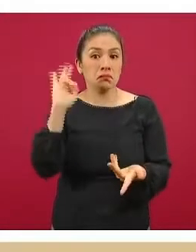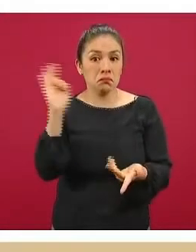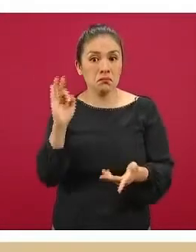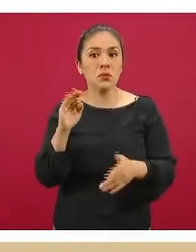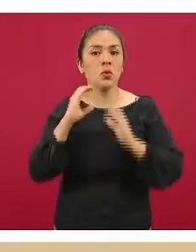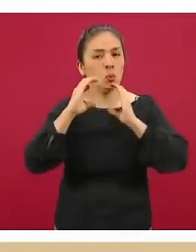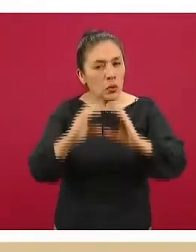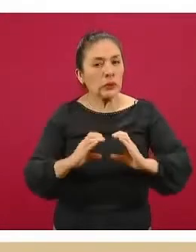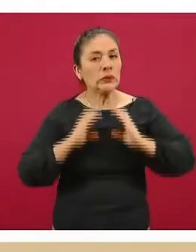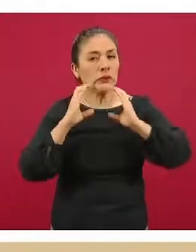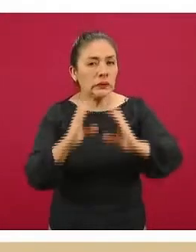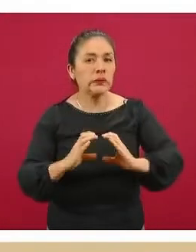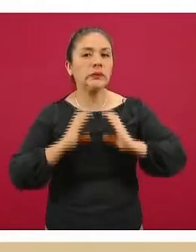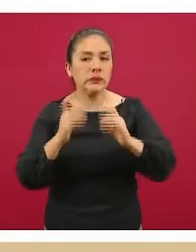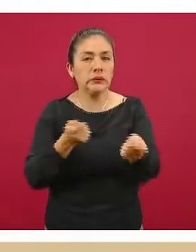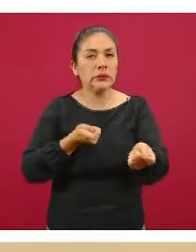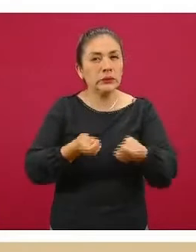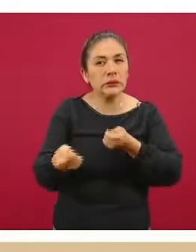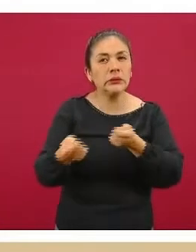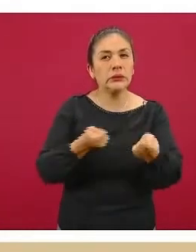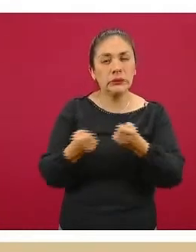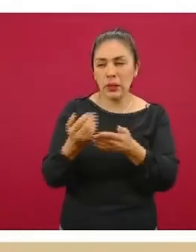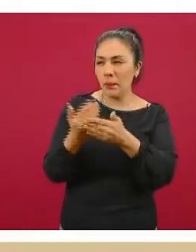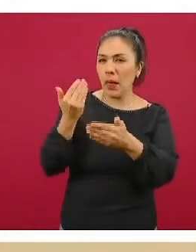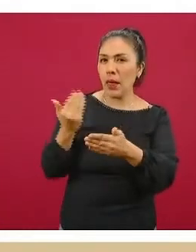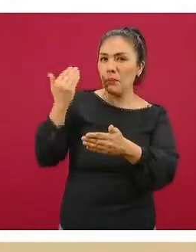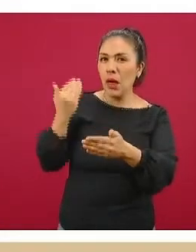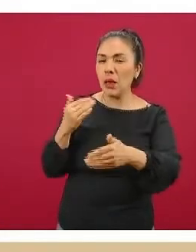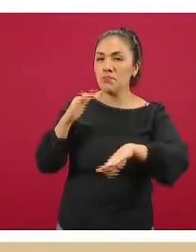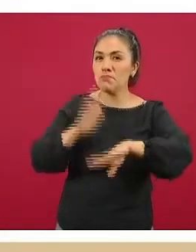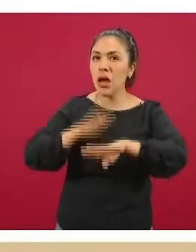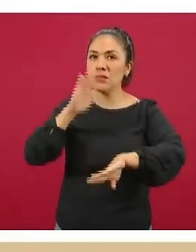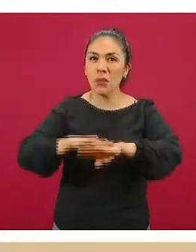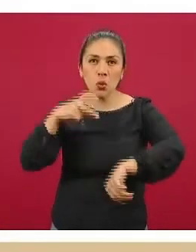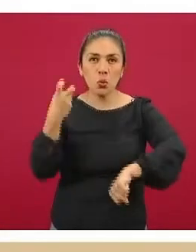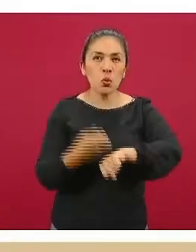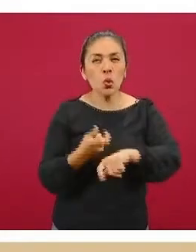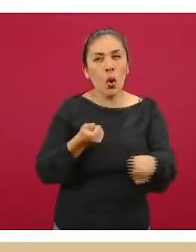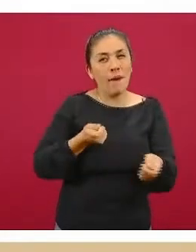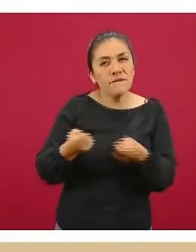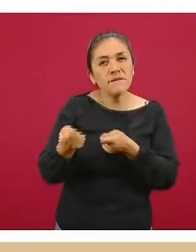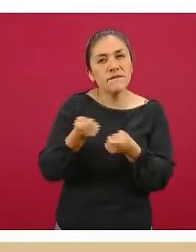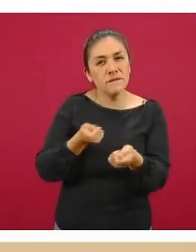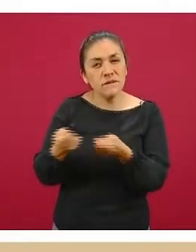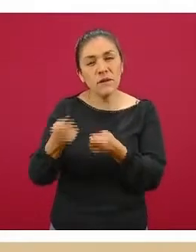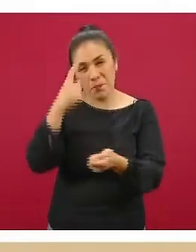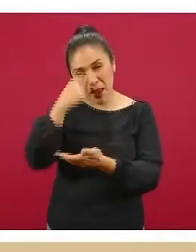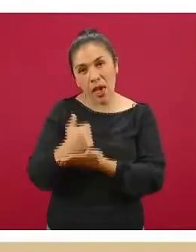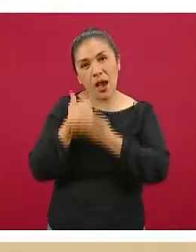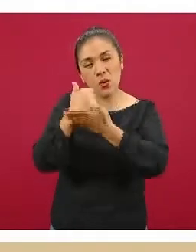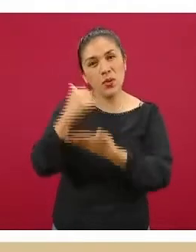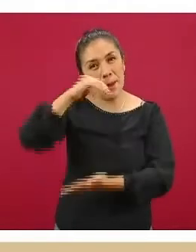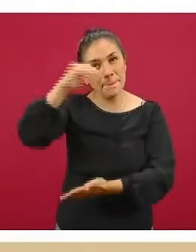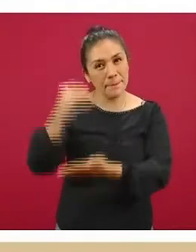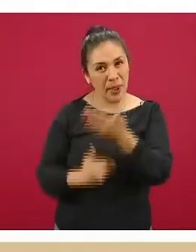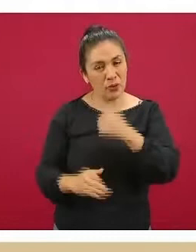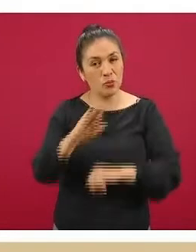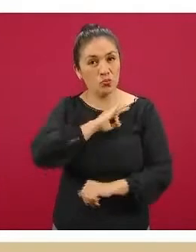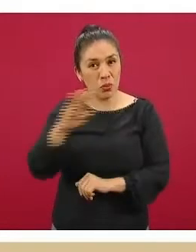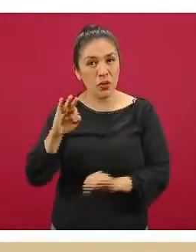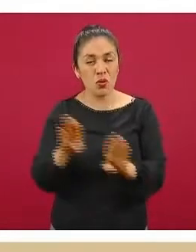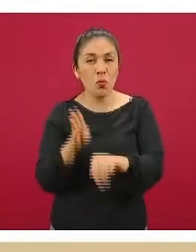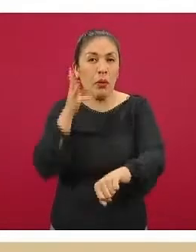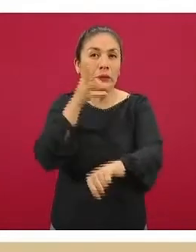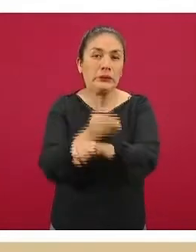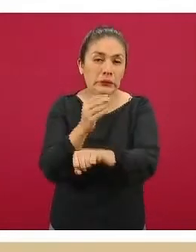implementando las medidas que ya desde algunos días incrementó precisamente para contribuir a manera de